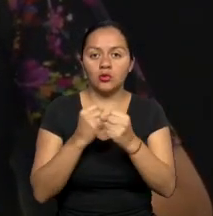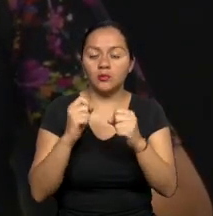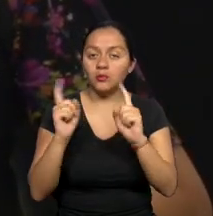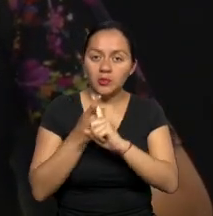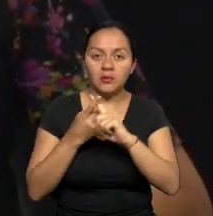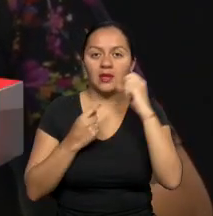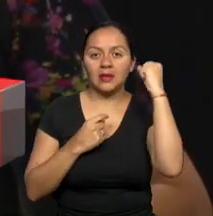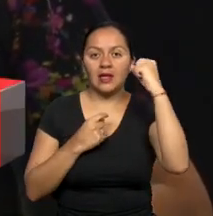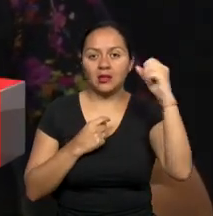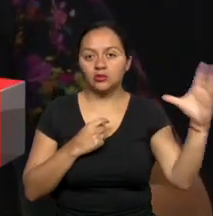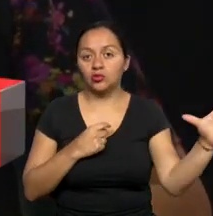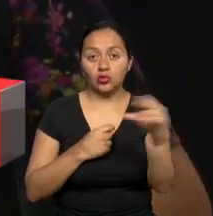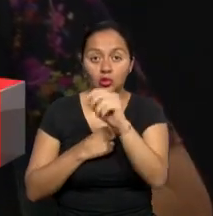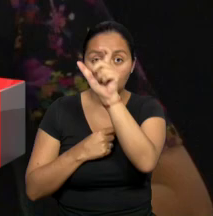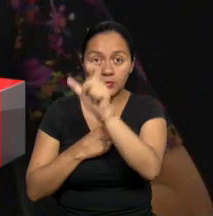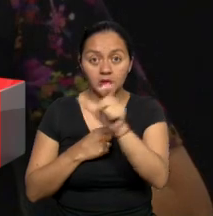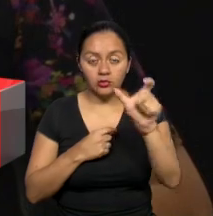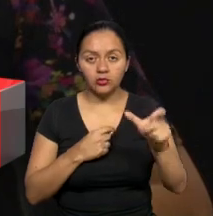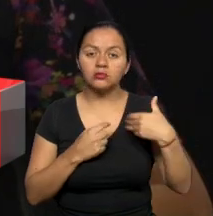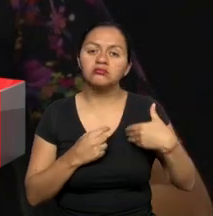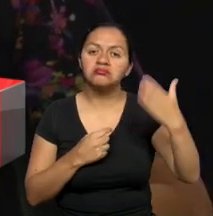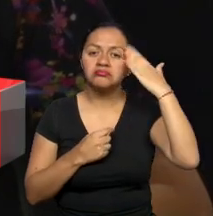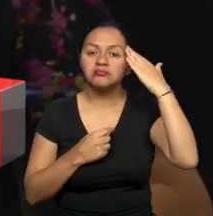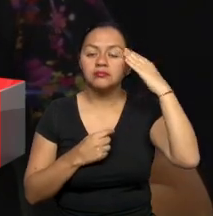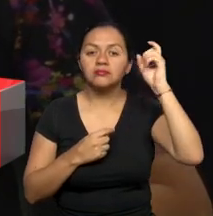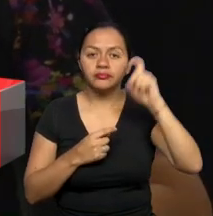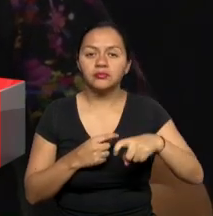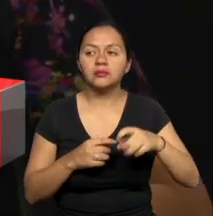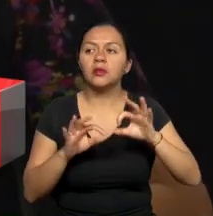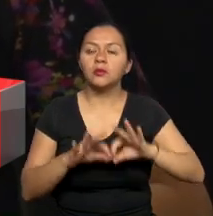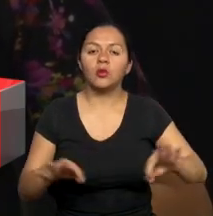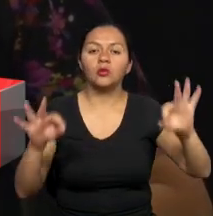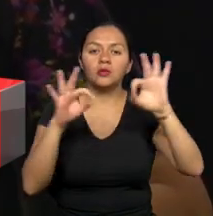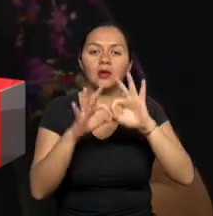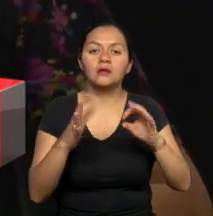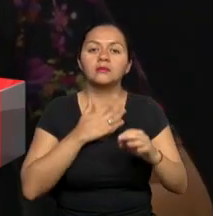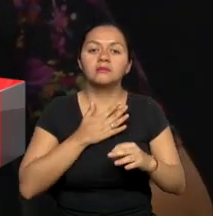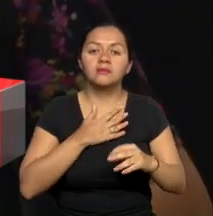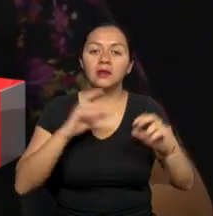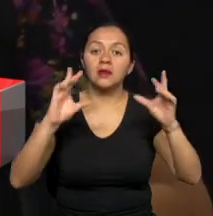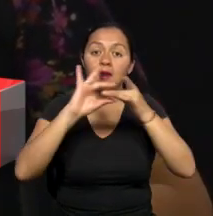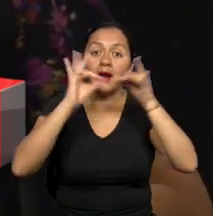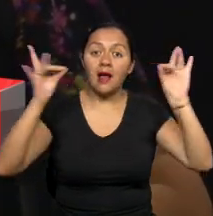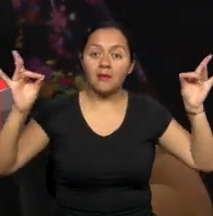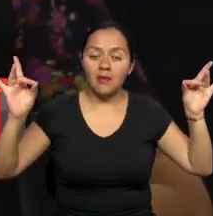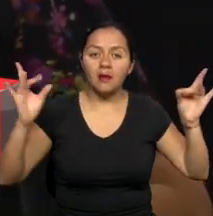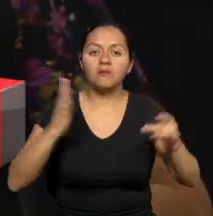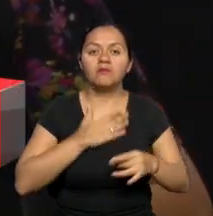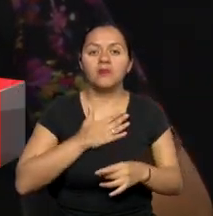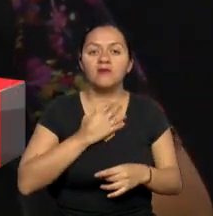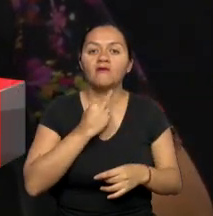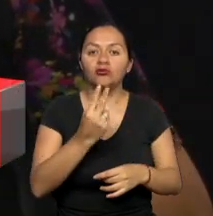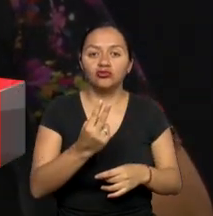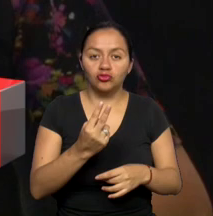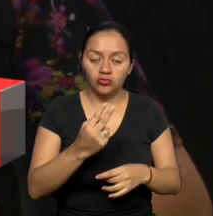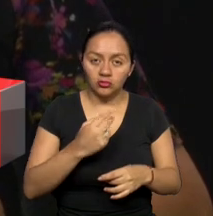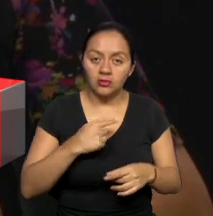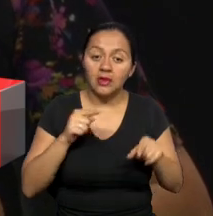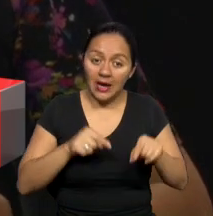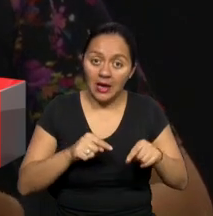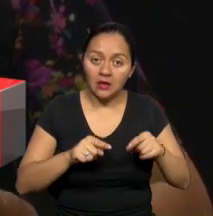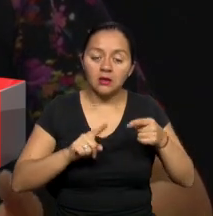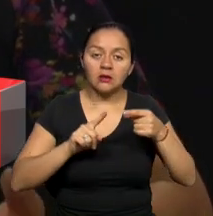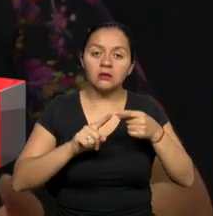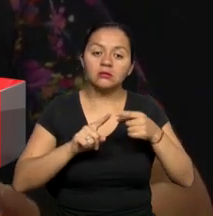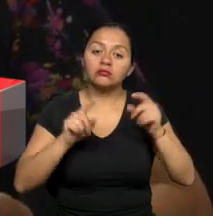los ciudadanos y ciudadanas, creíamos que esa es nuestra consigna, que a través de los medios de comunicación ahora